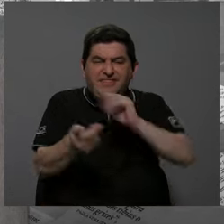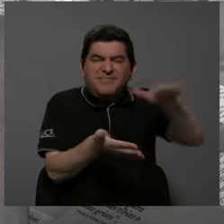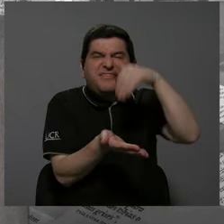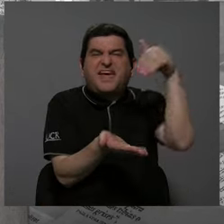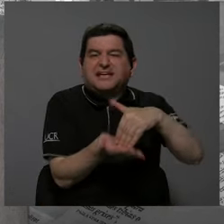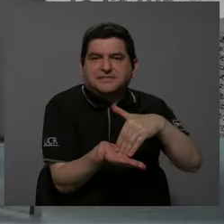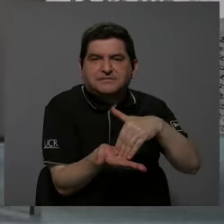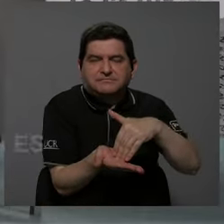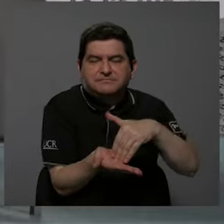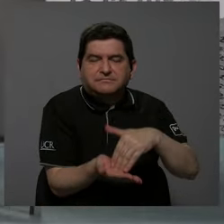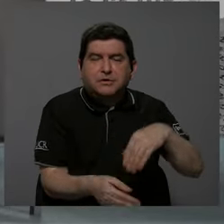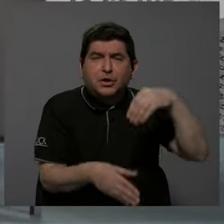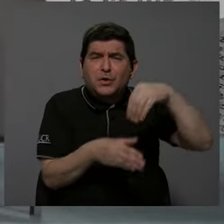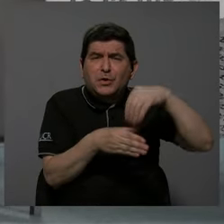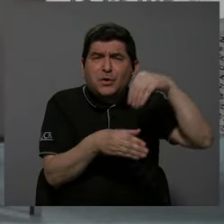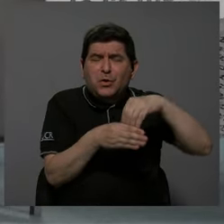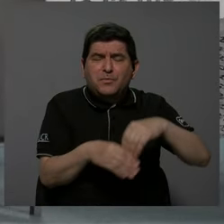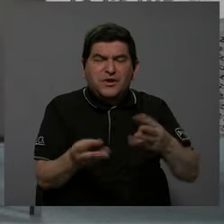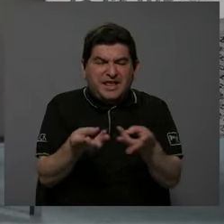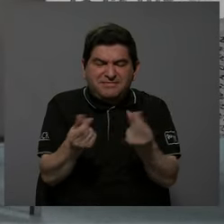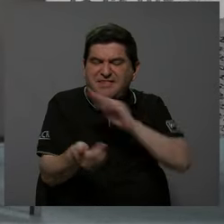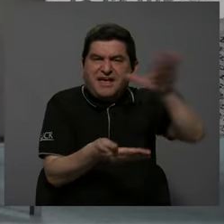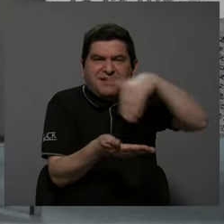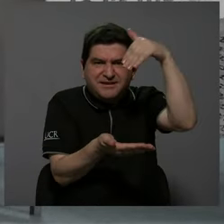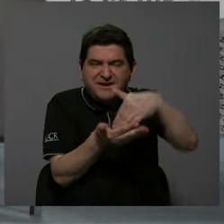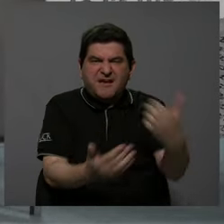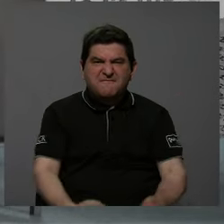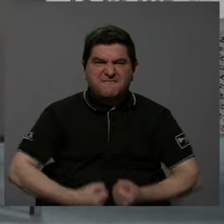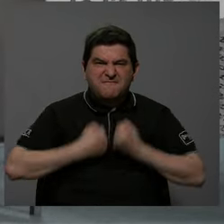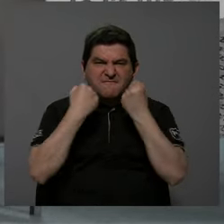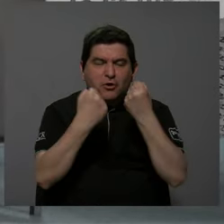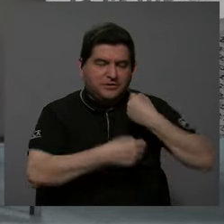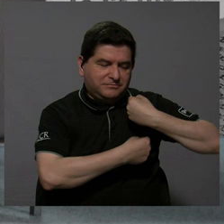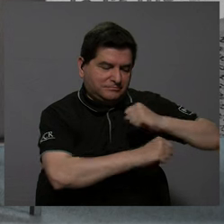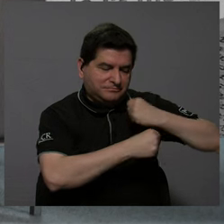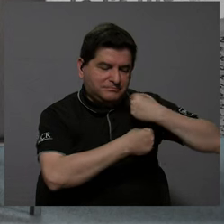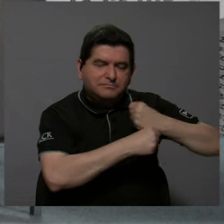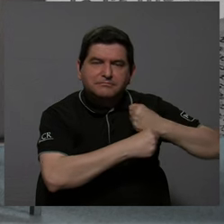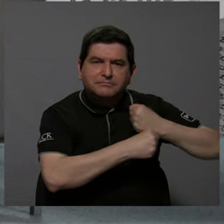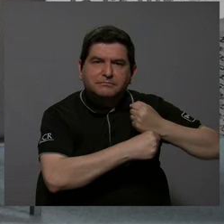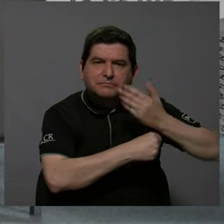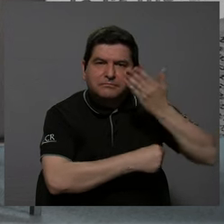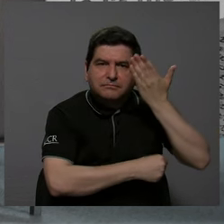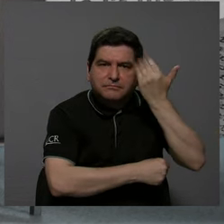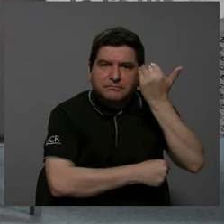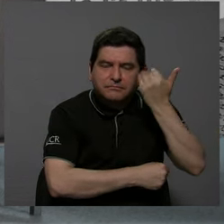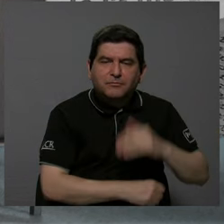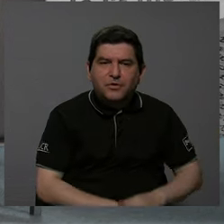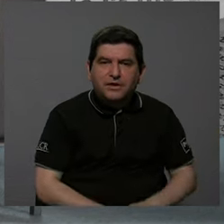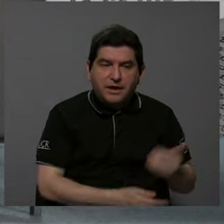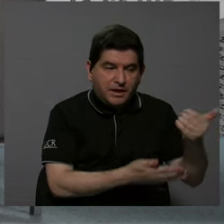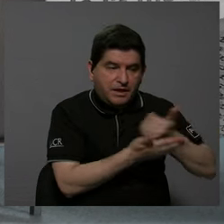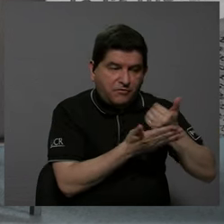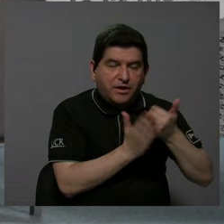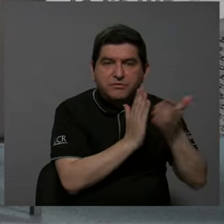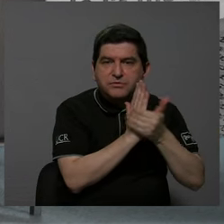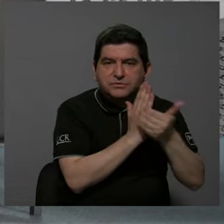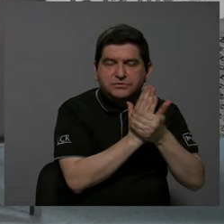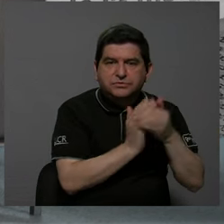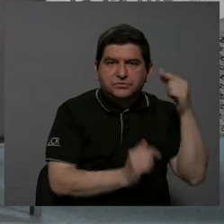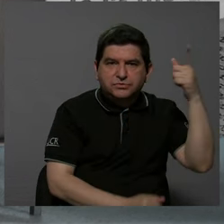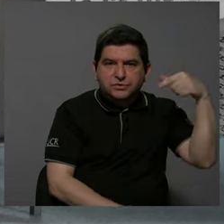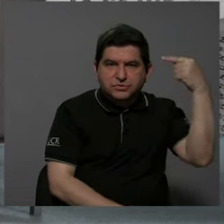descentralización. Y el componente básico de la descentralización es el fortalecimiento municipal, porque es trasladar recursos y